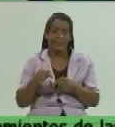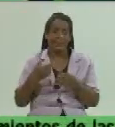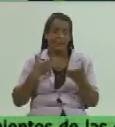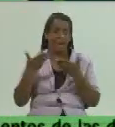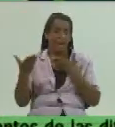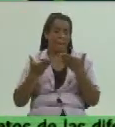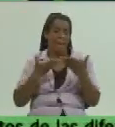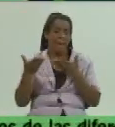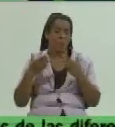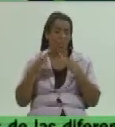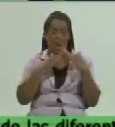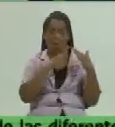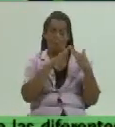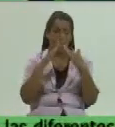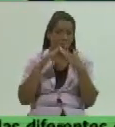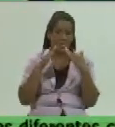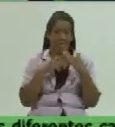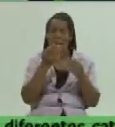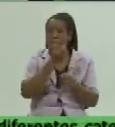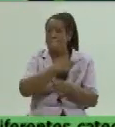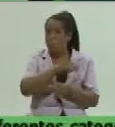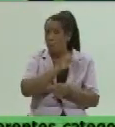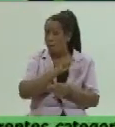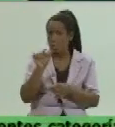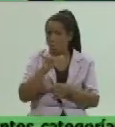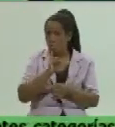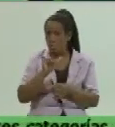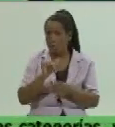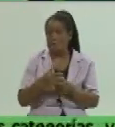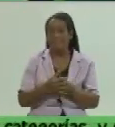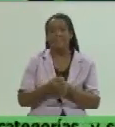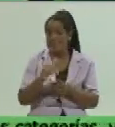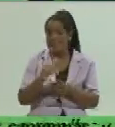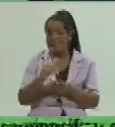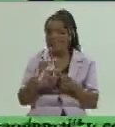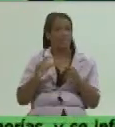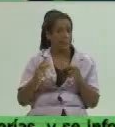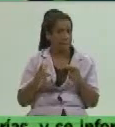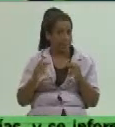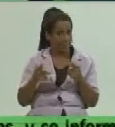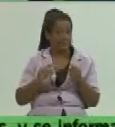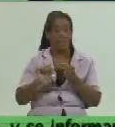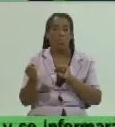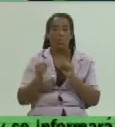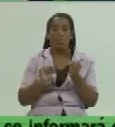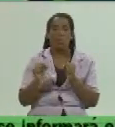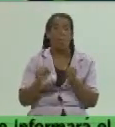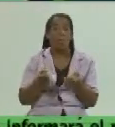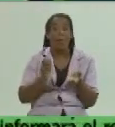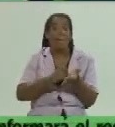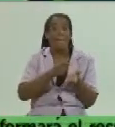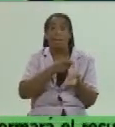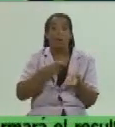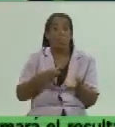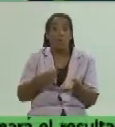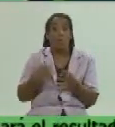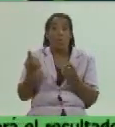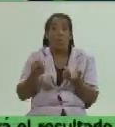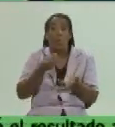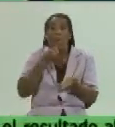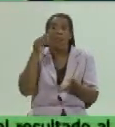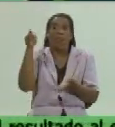factores en la comunidad el pueblo también lo estamos reiterando que ese control porque los inspectores no podemos estar en cada uno de los puntos